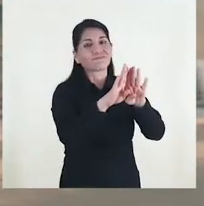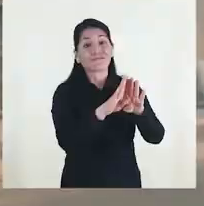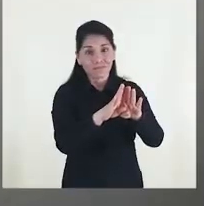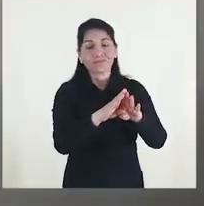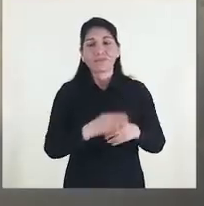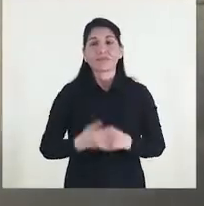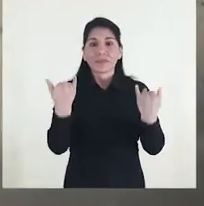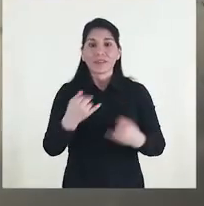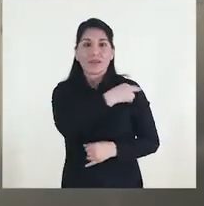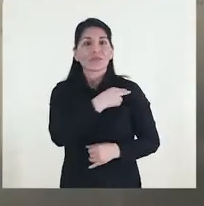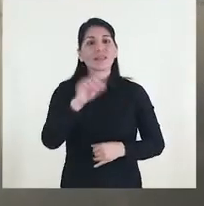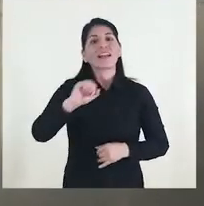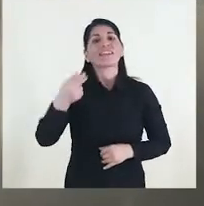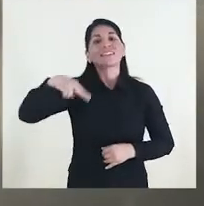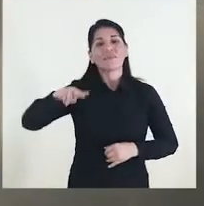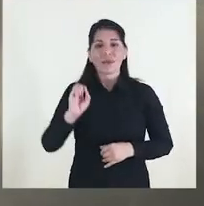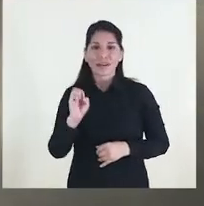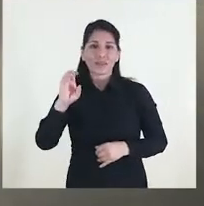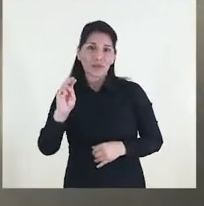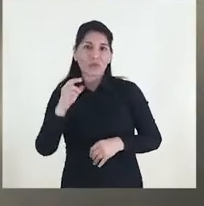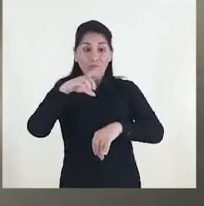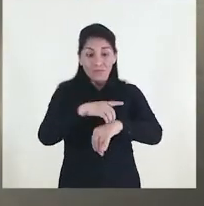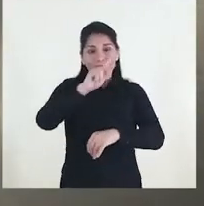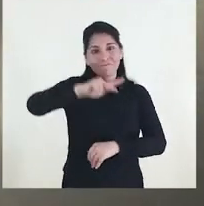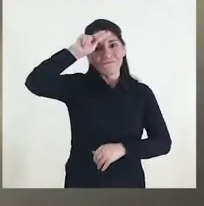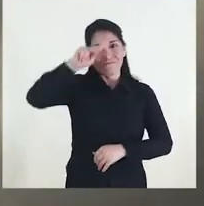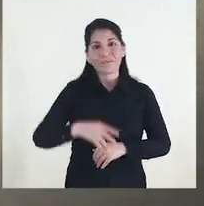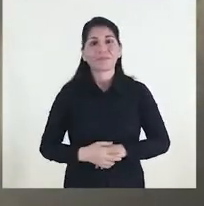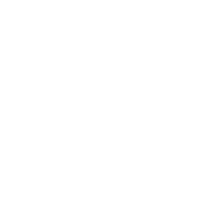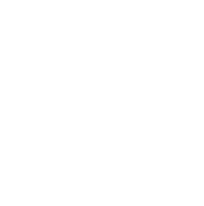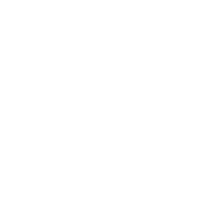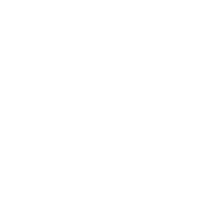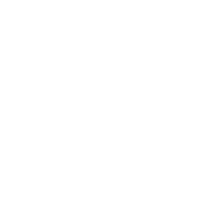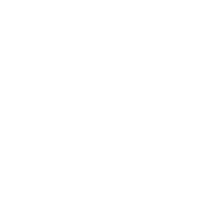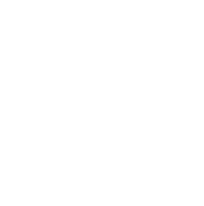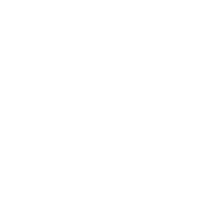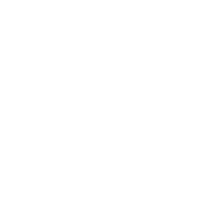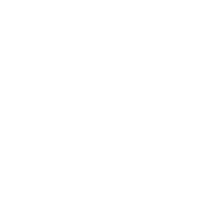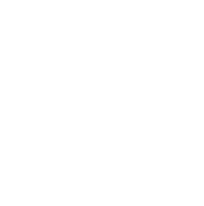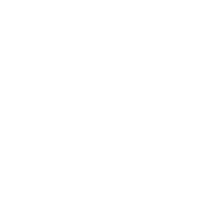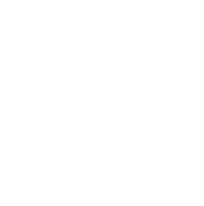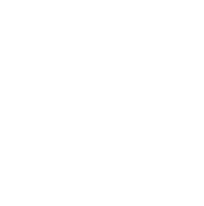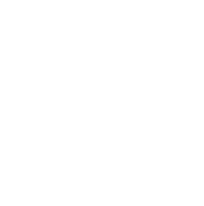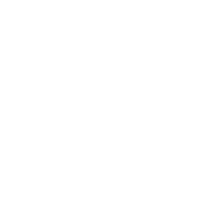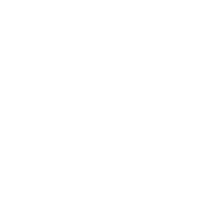totalmente. Hospital de San Bartolomé, patrimonio de la medicina peruana. Nuestra Lima del Bicentenario.